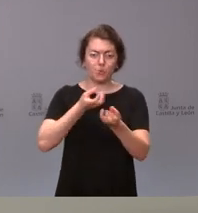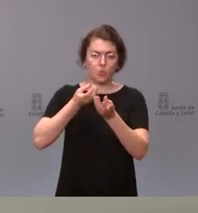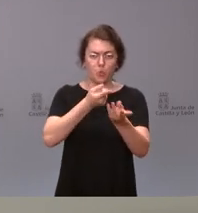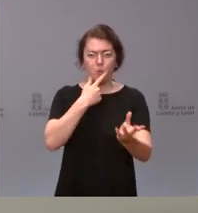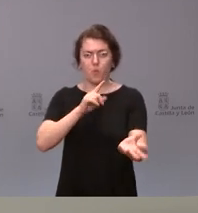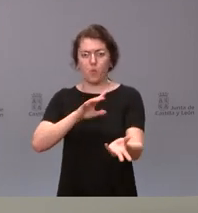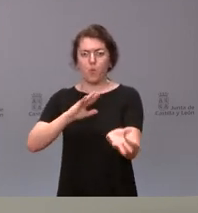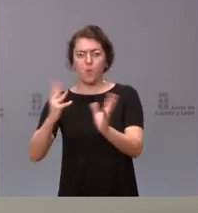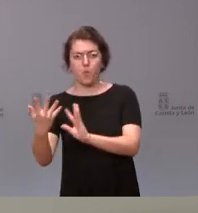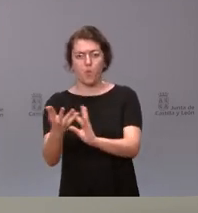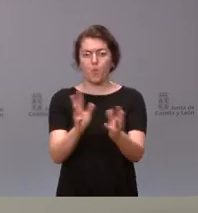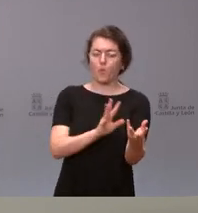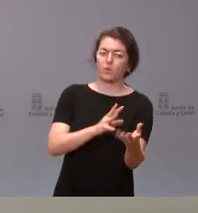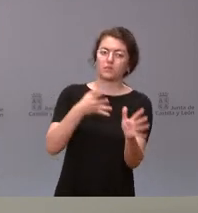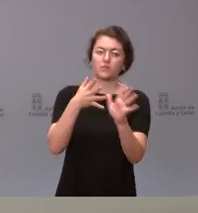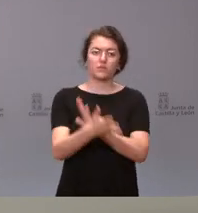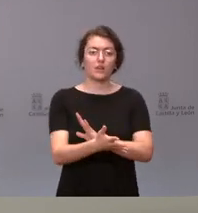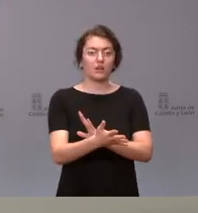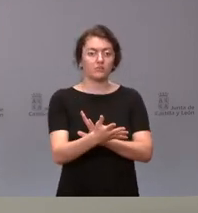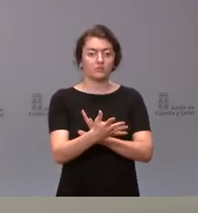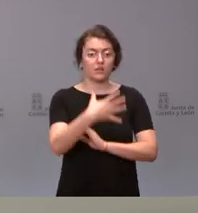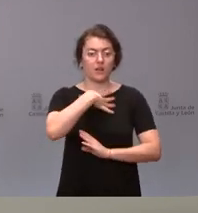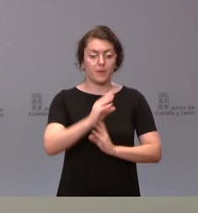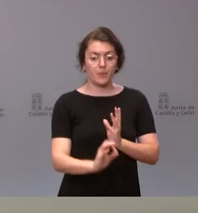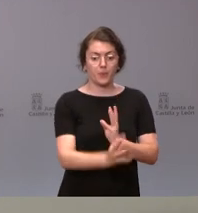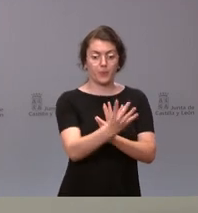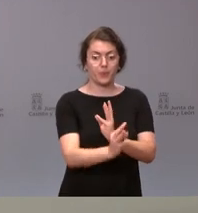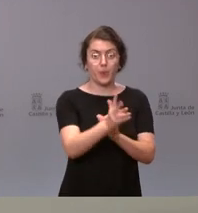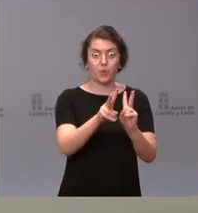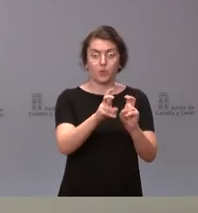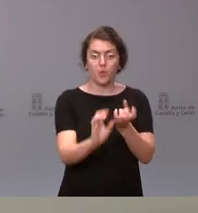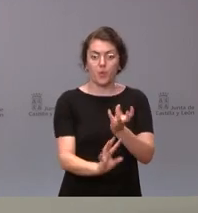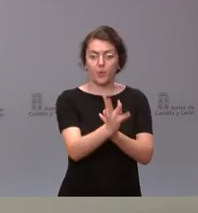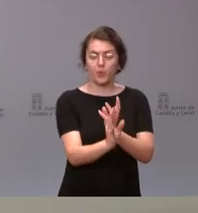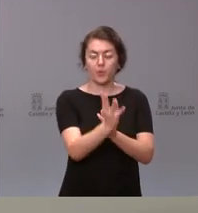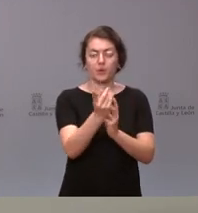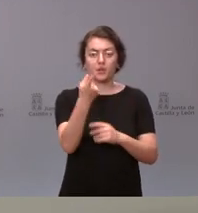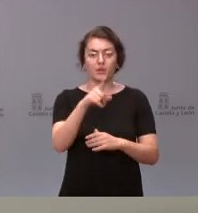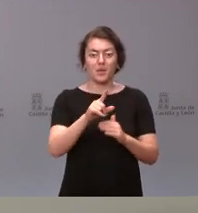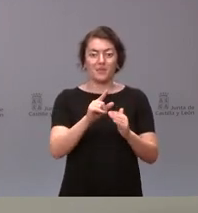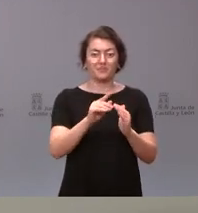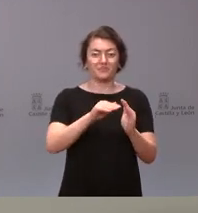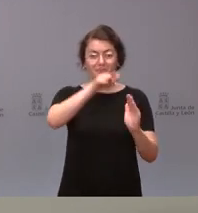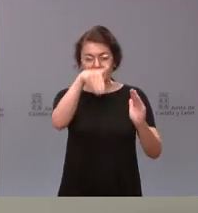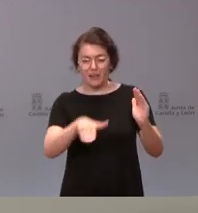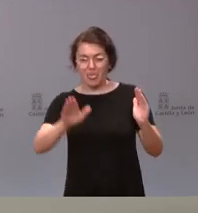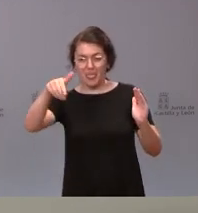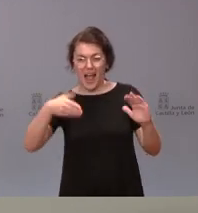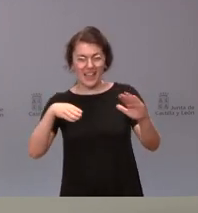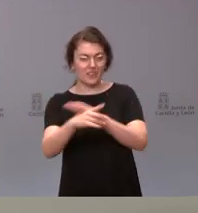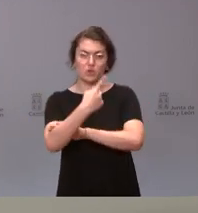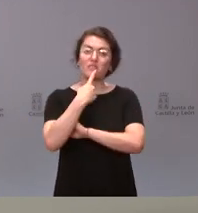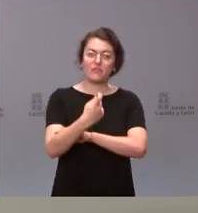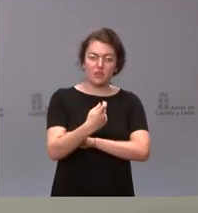con nuevos focos que van apareciendo en los mismos entornos y contextos, con una orografía y acceso complicado y también que se